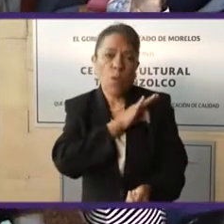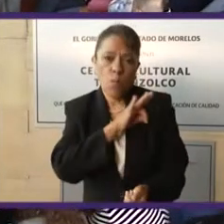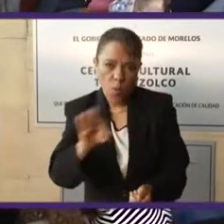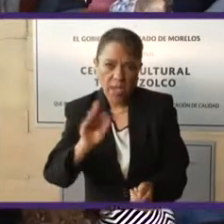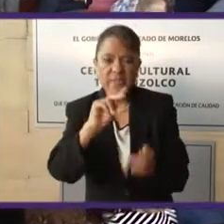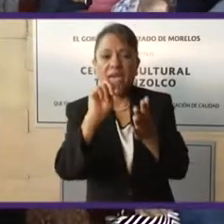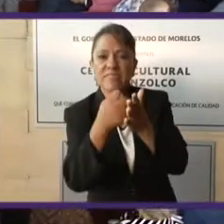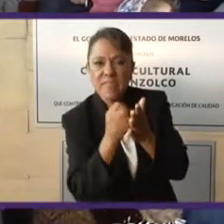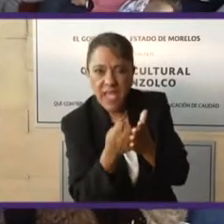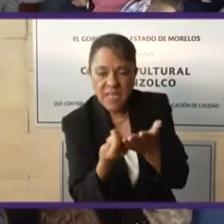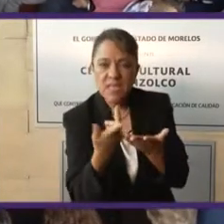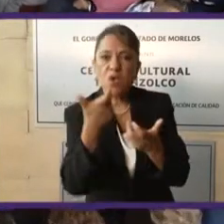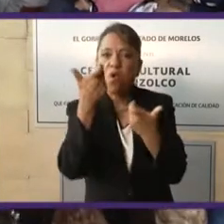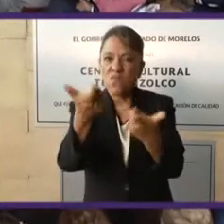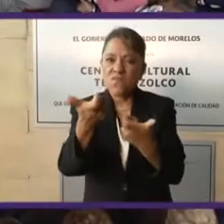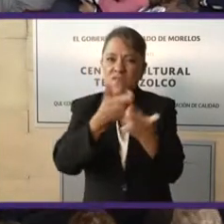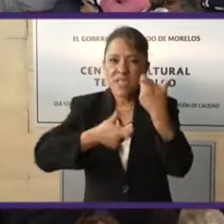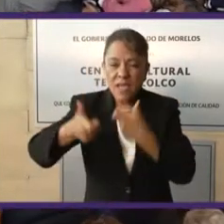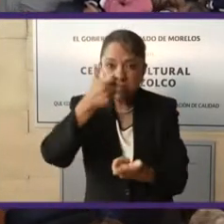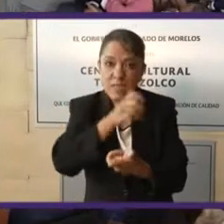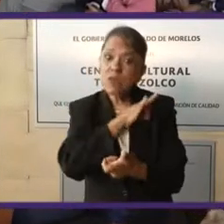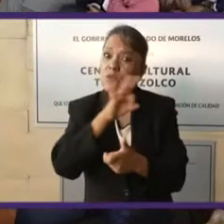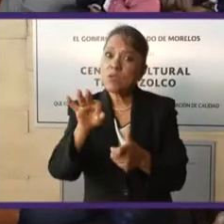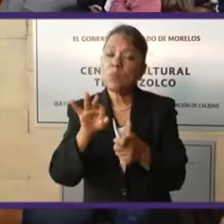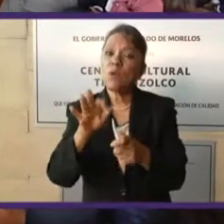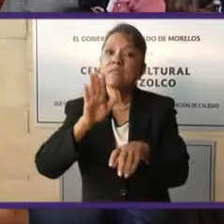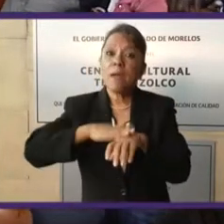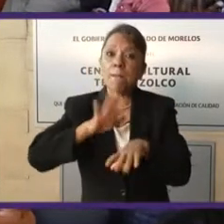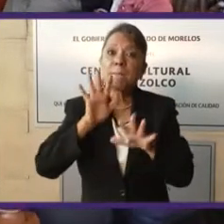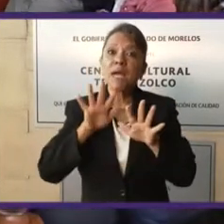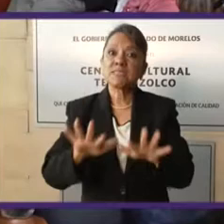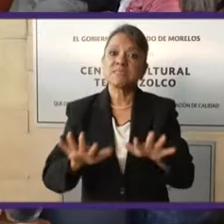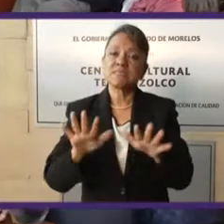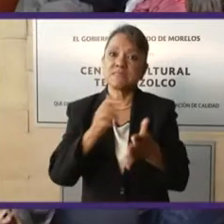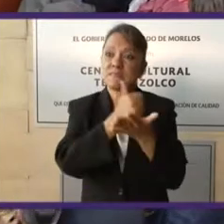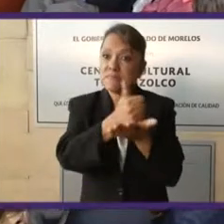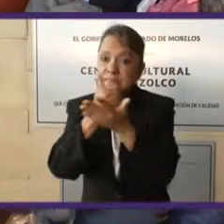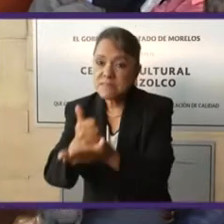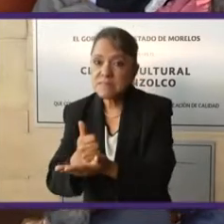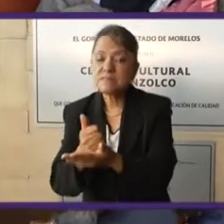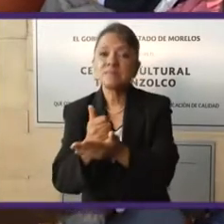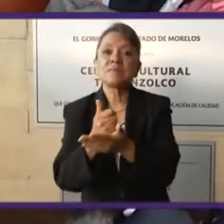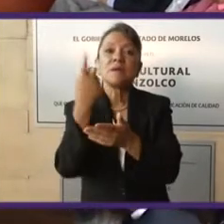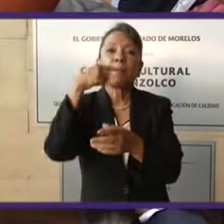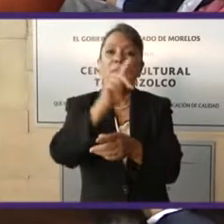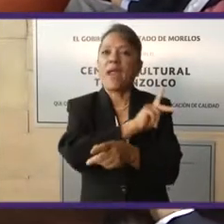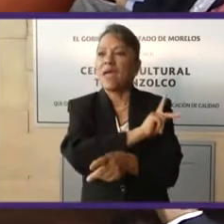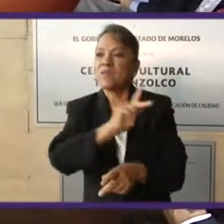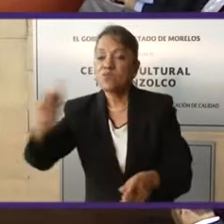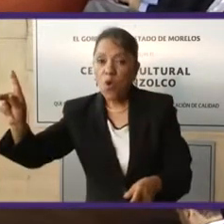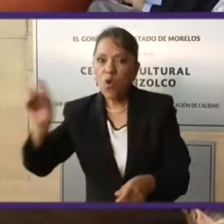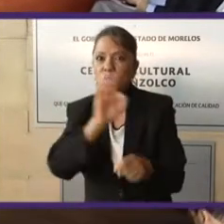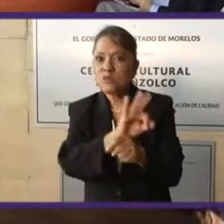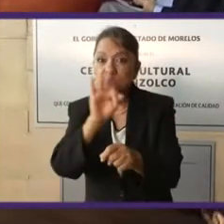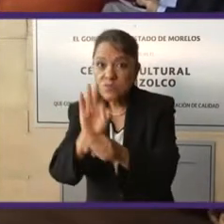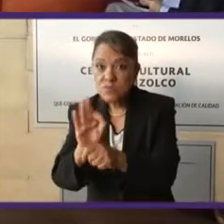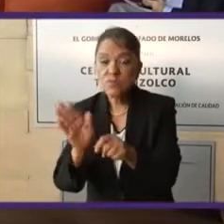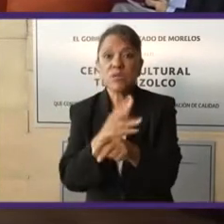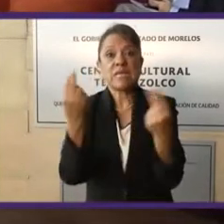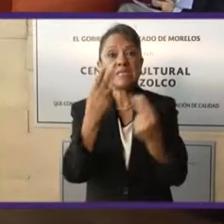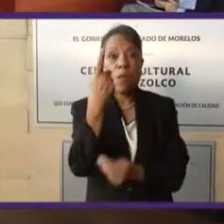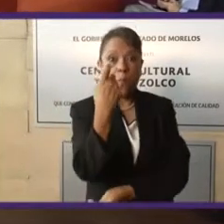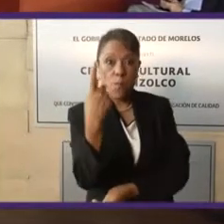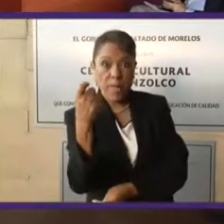donde se pueda lograr el mayor impacto social por cada peso invertido. Y eso implica una reingeniería del gobierno,